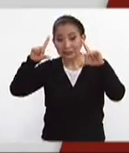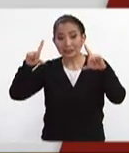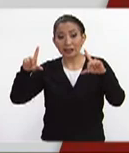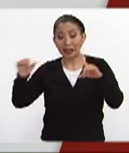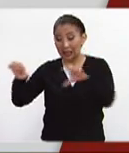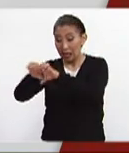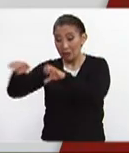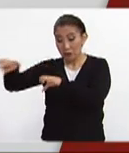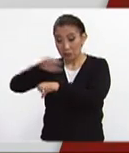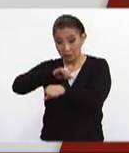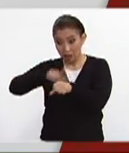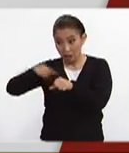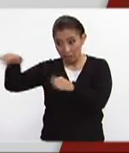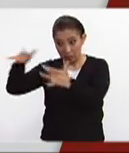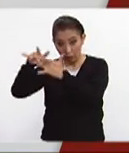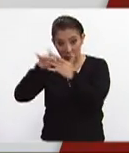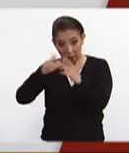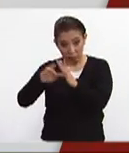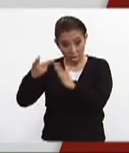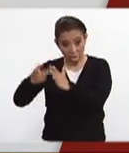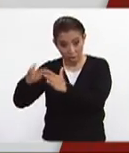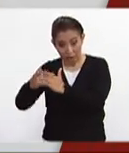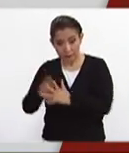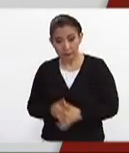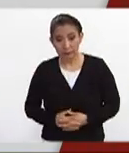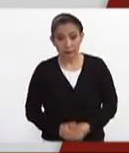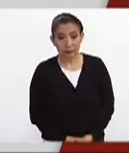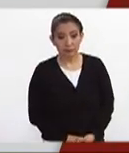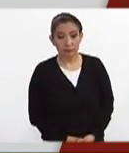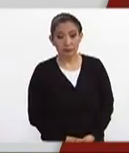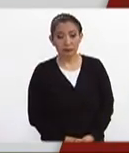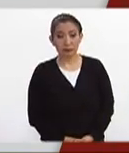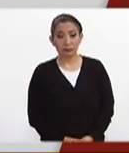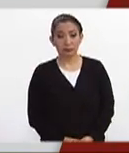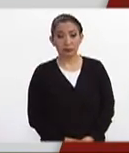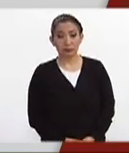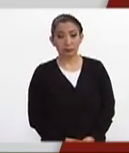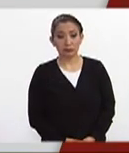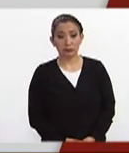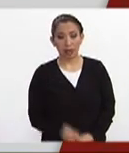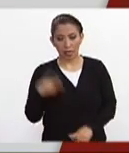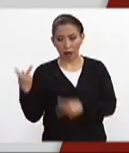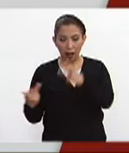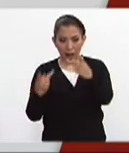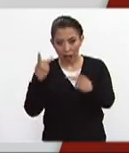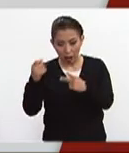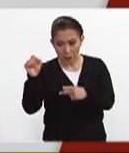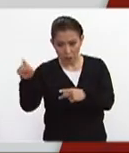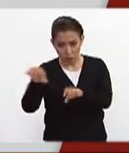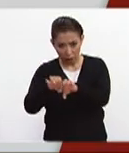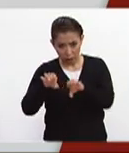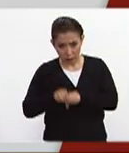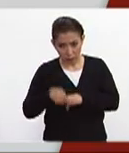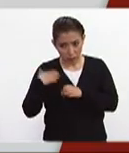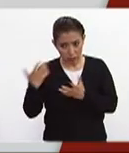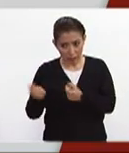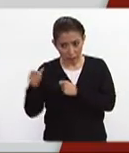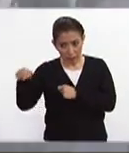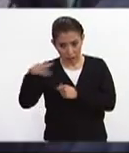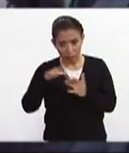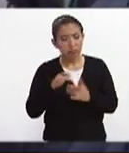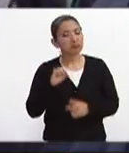los equipos especiales que han llegado de otros países Jackie usted tiene contacto permanente con los equipos de rescate